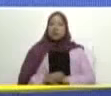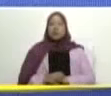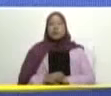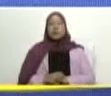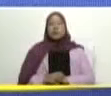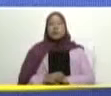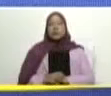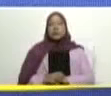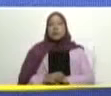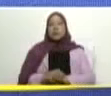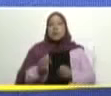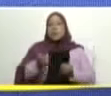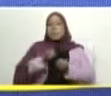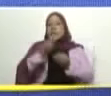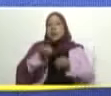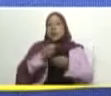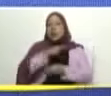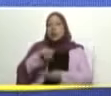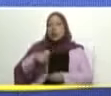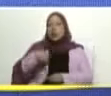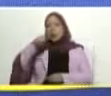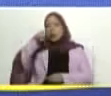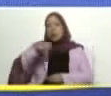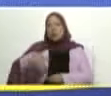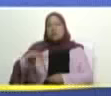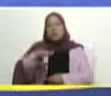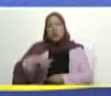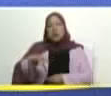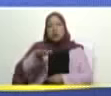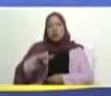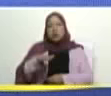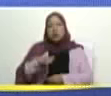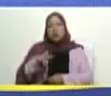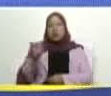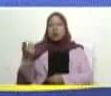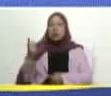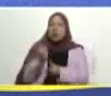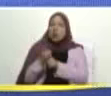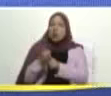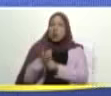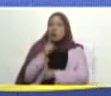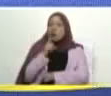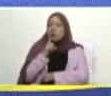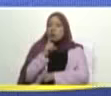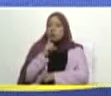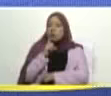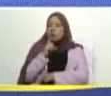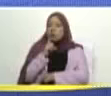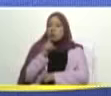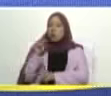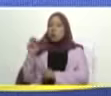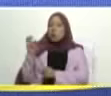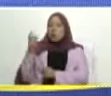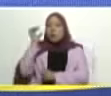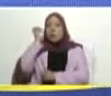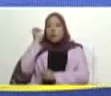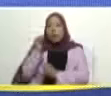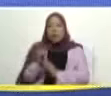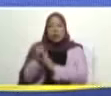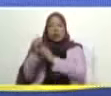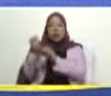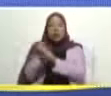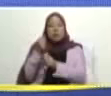sea el mensaje para nuestro pueblo amado combatiente victorioso heroico